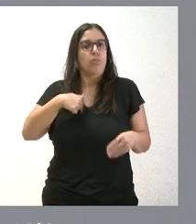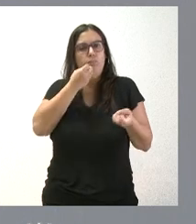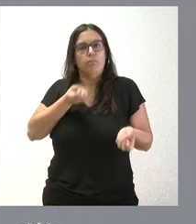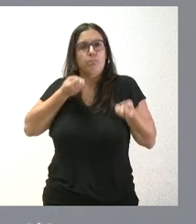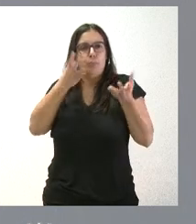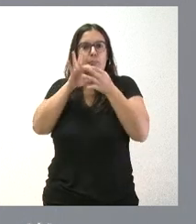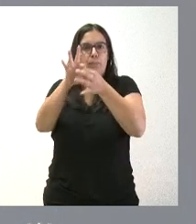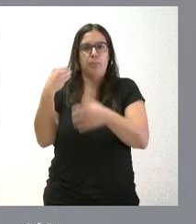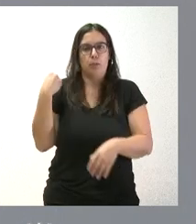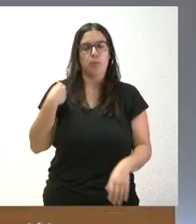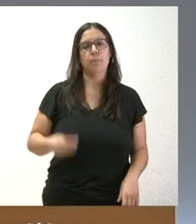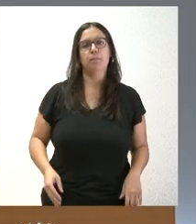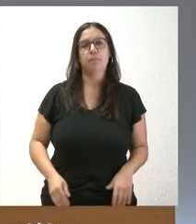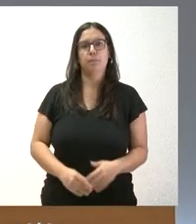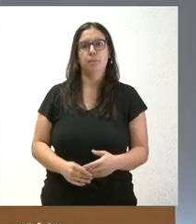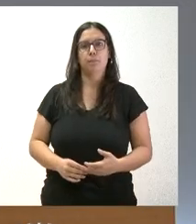en relación con su pregunta.